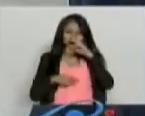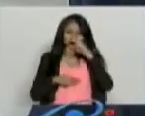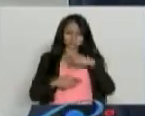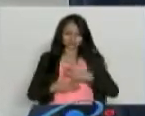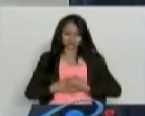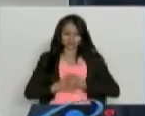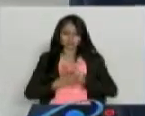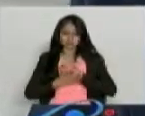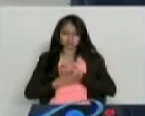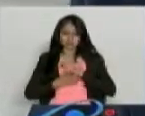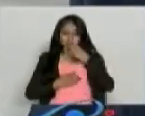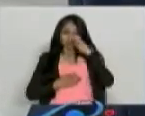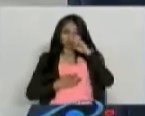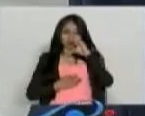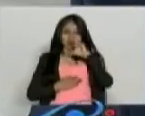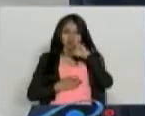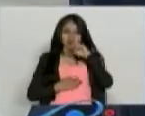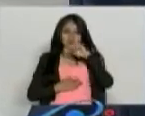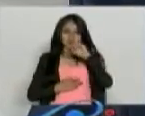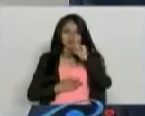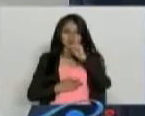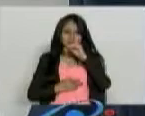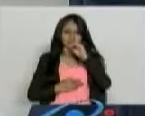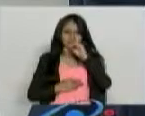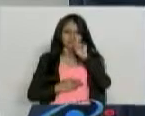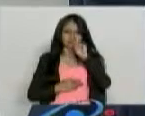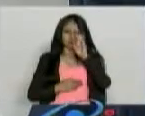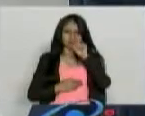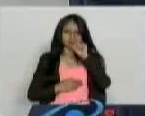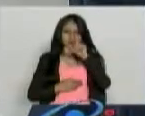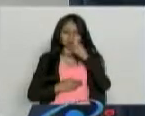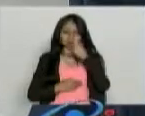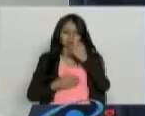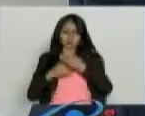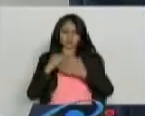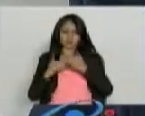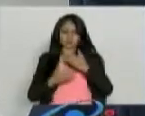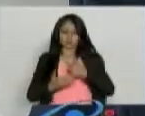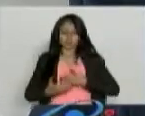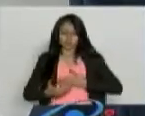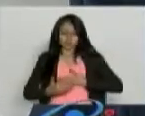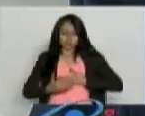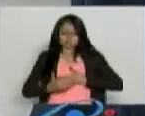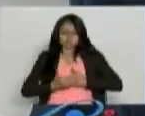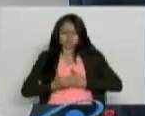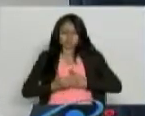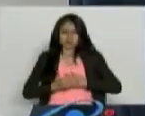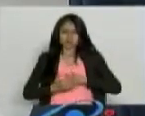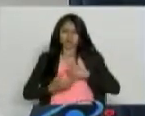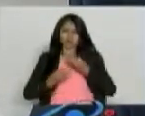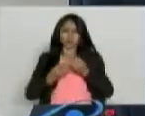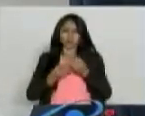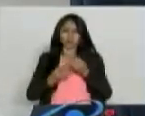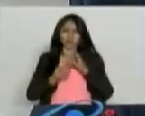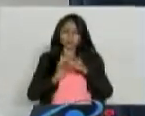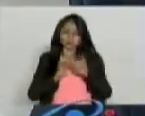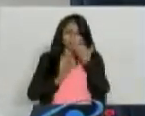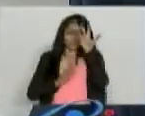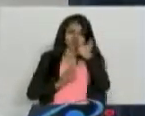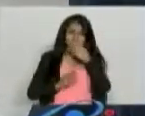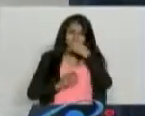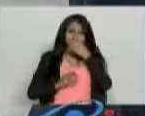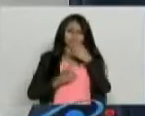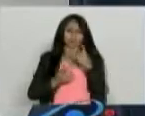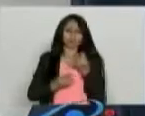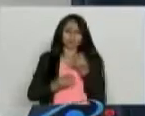reflujo esofágico. Bueno, presento mucho dolor y me siento inflada después del examen. Quiero saber si es normal el